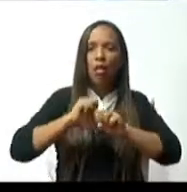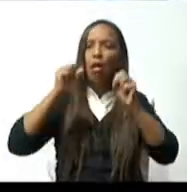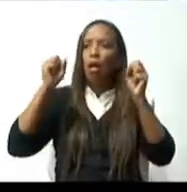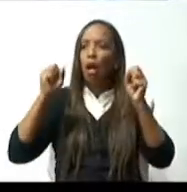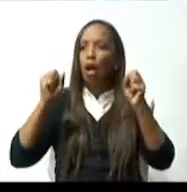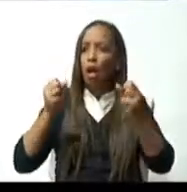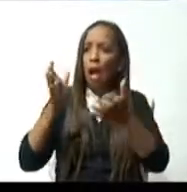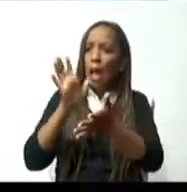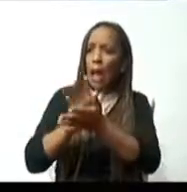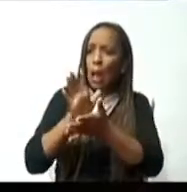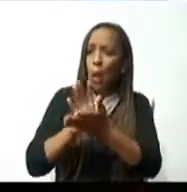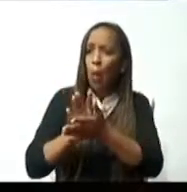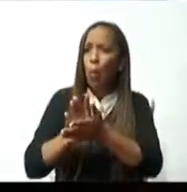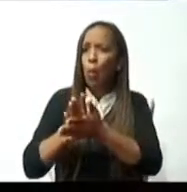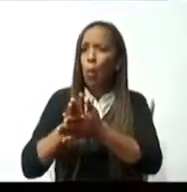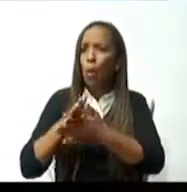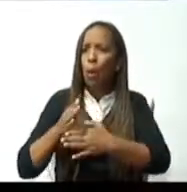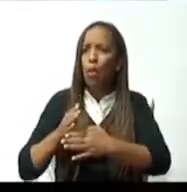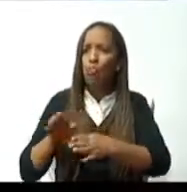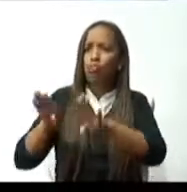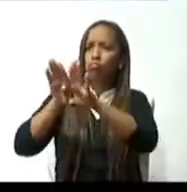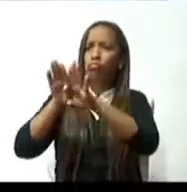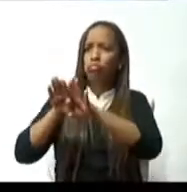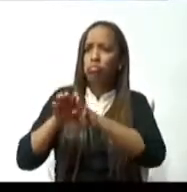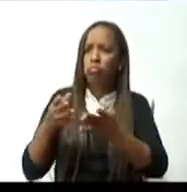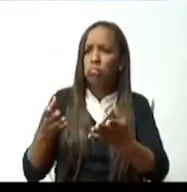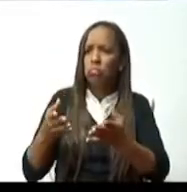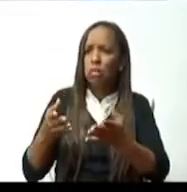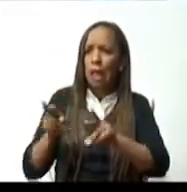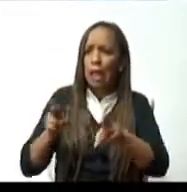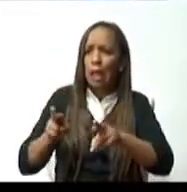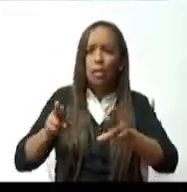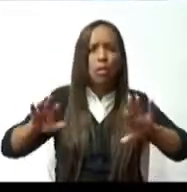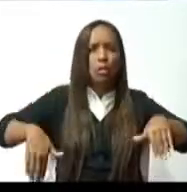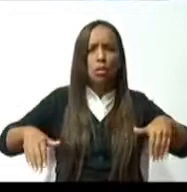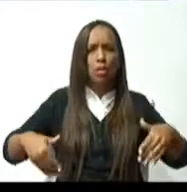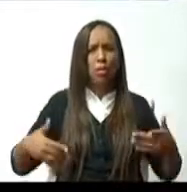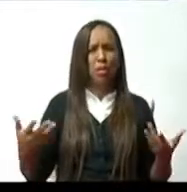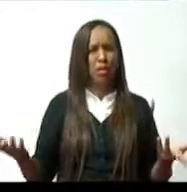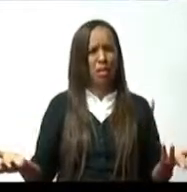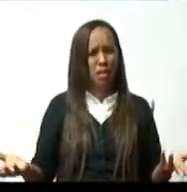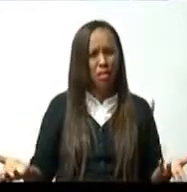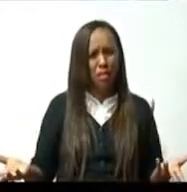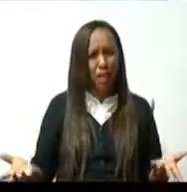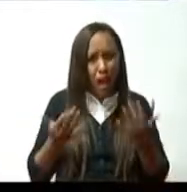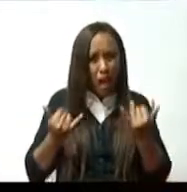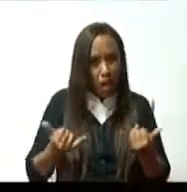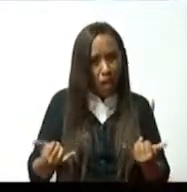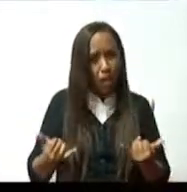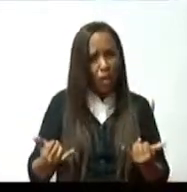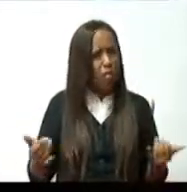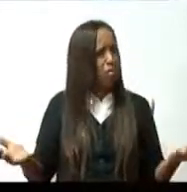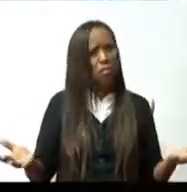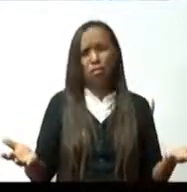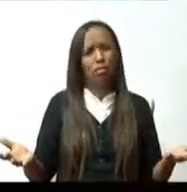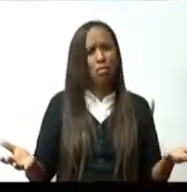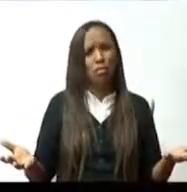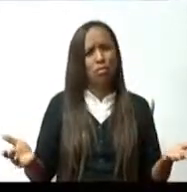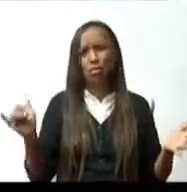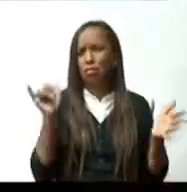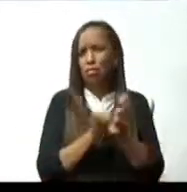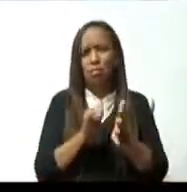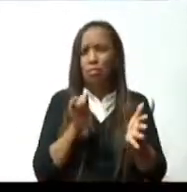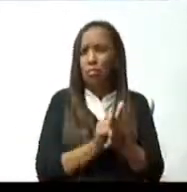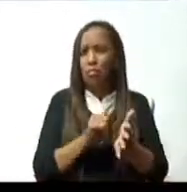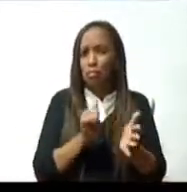¿Cómo es posible retirar 3.200 millones de pesos al presupuesto de obras públicas? Yo no quisiera